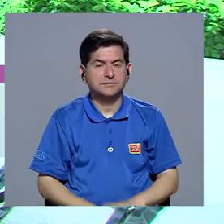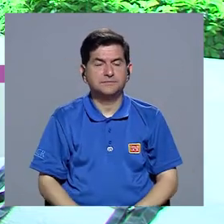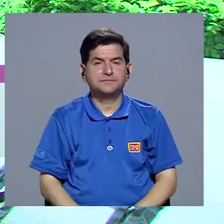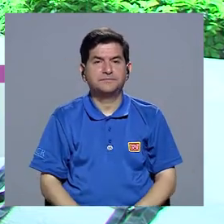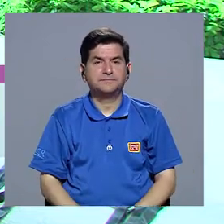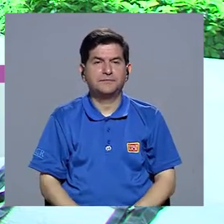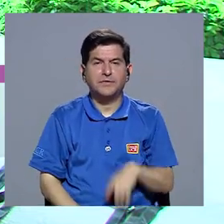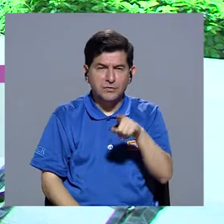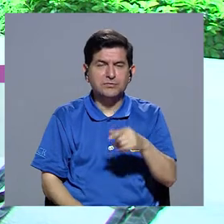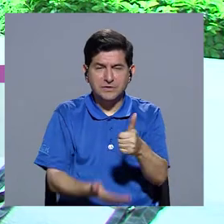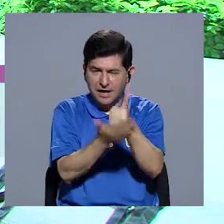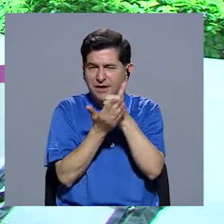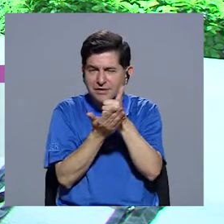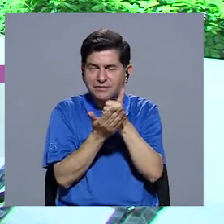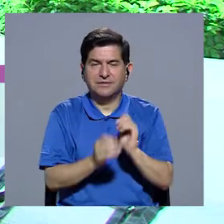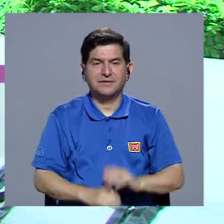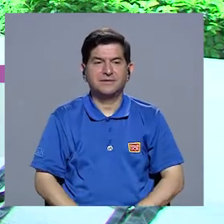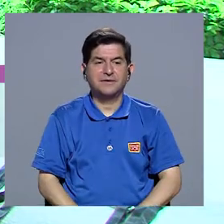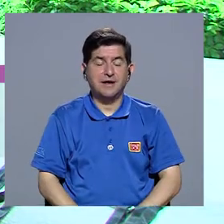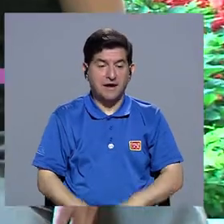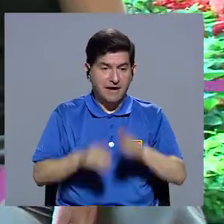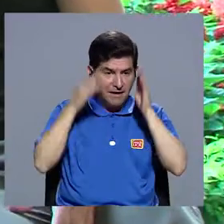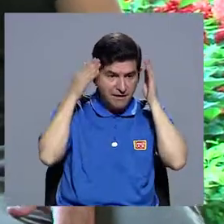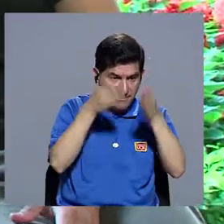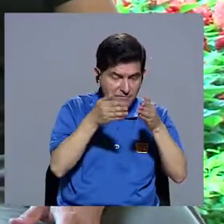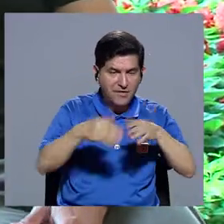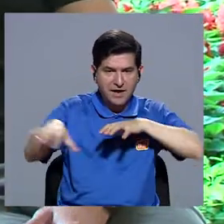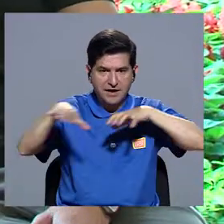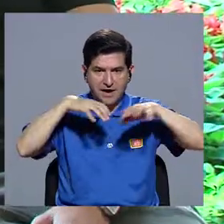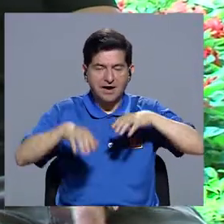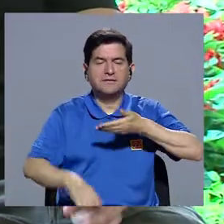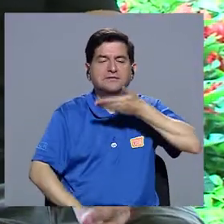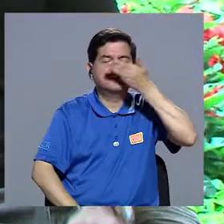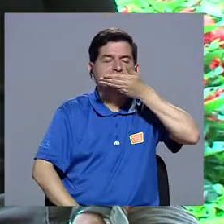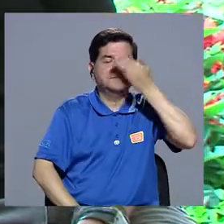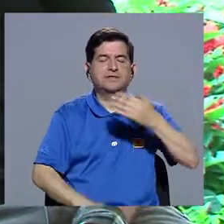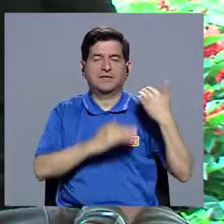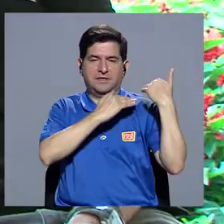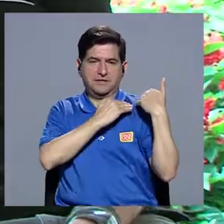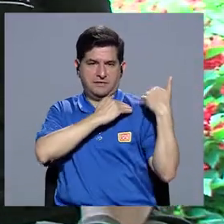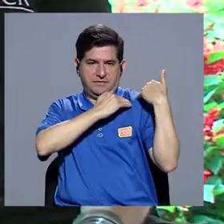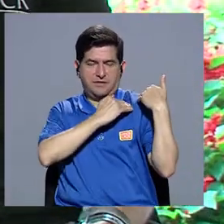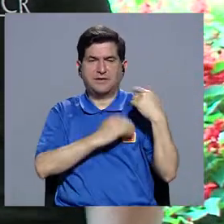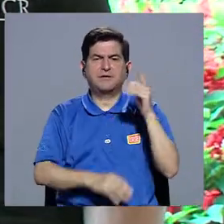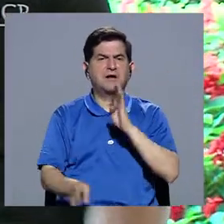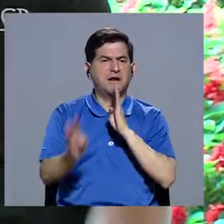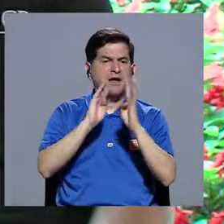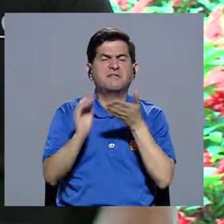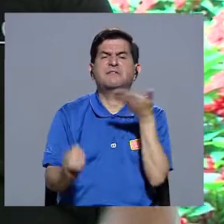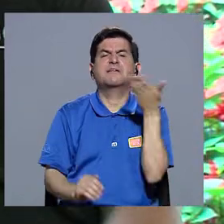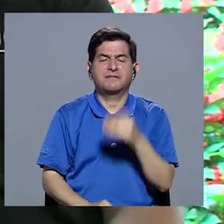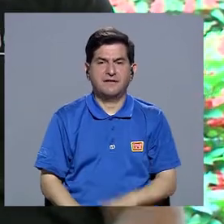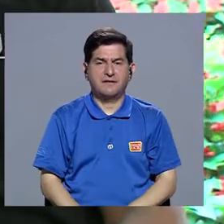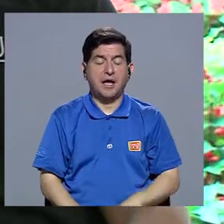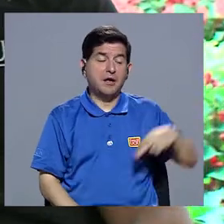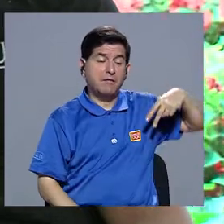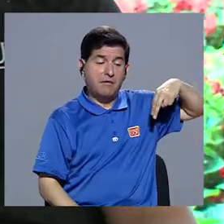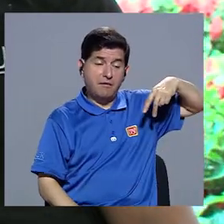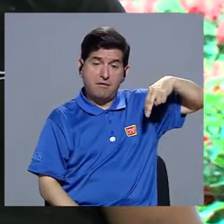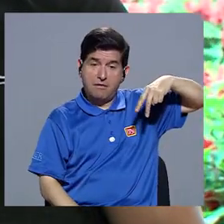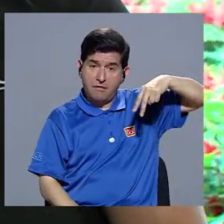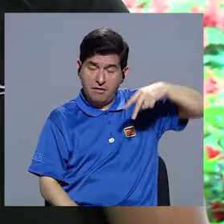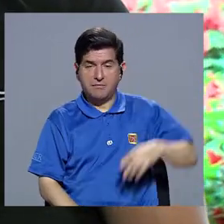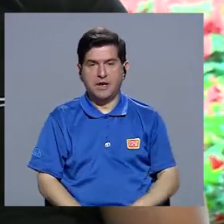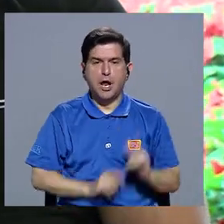nos podría recordar. Claro, cuando nos enfocamos en ejercicio aeróbico de resistencia estaríamos hablando de, por ejemplo, caminar,